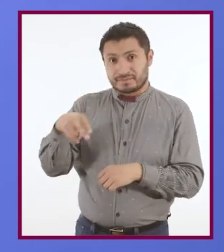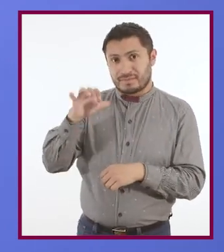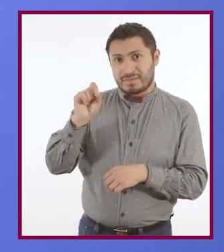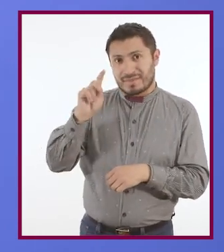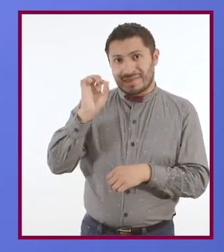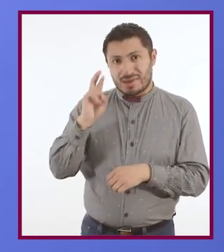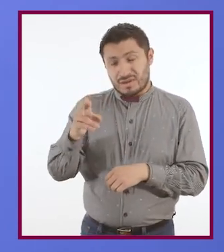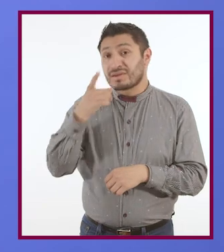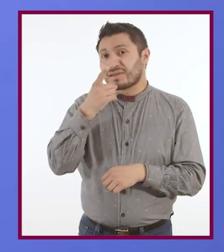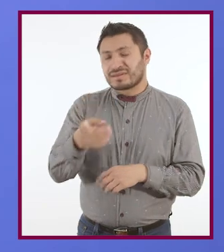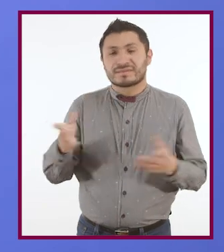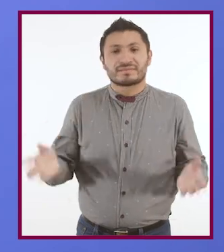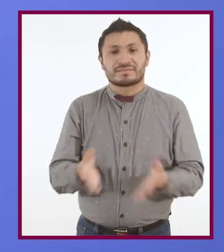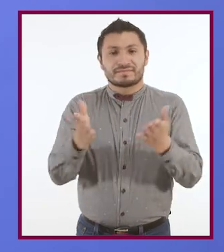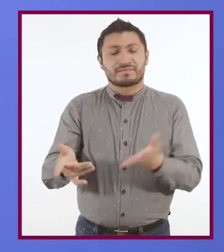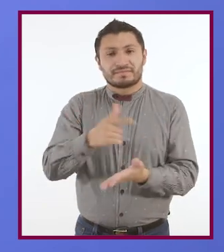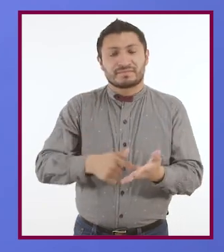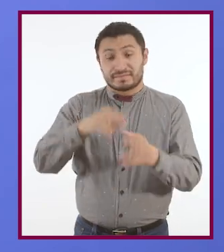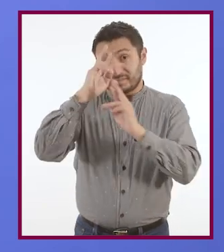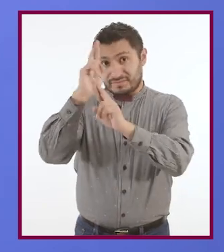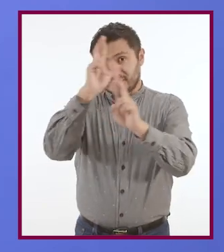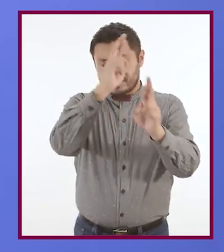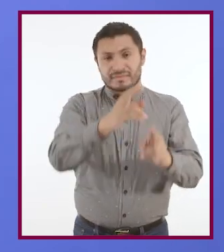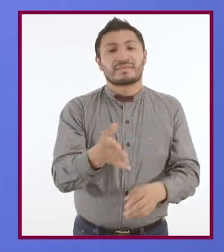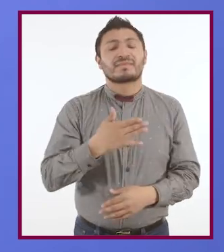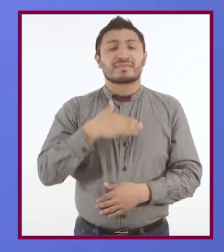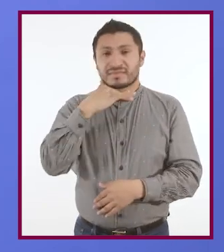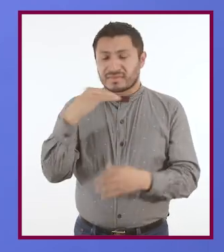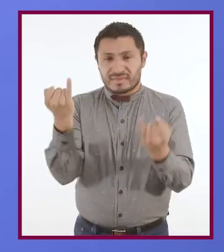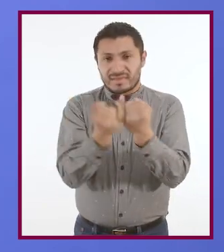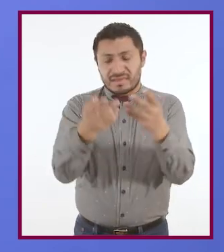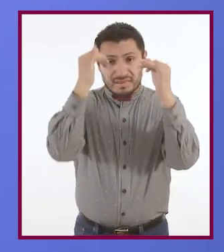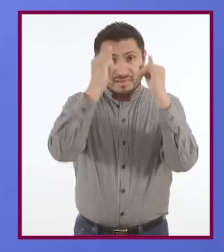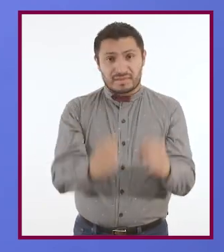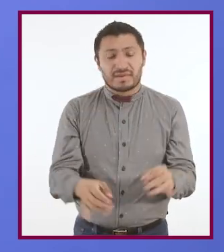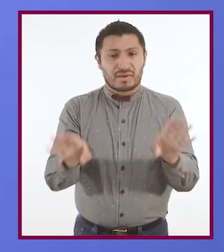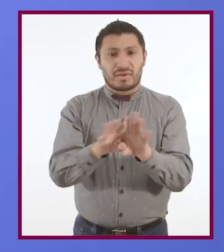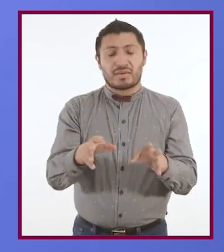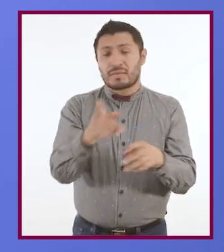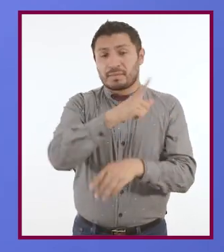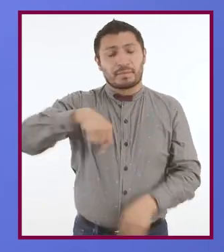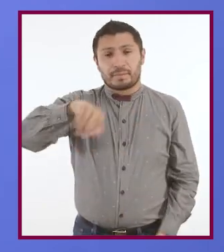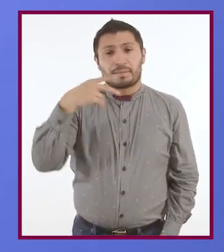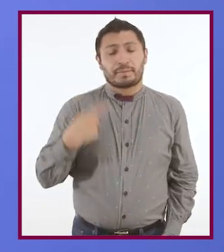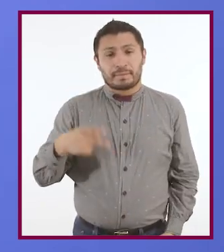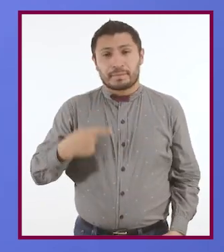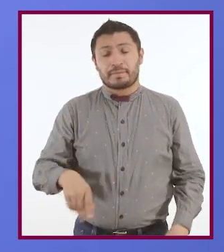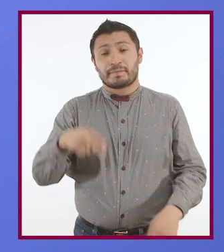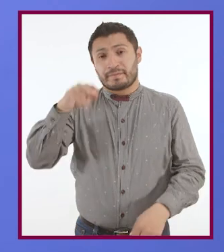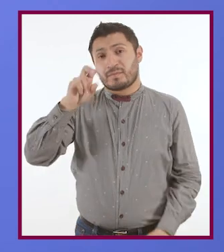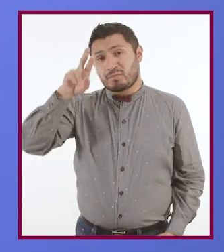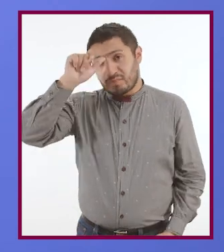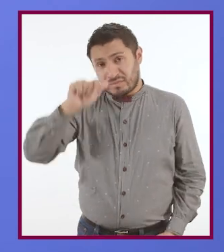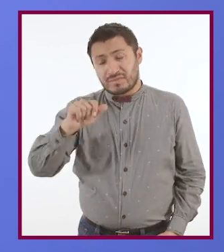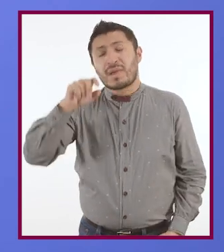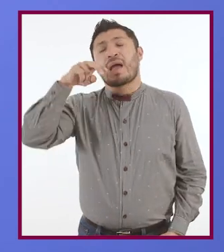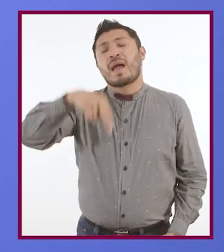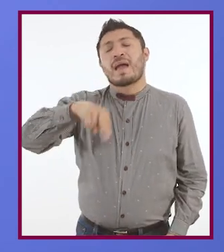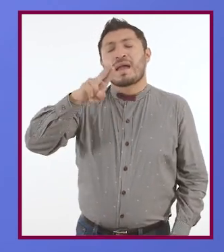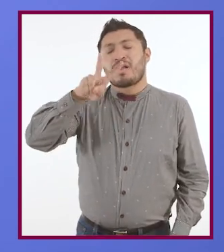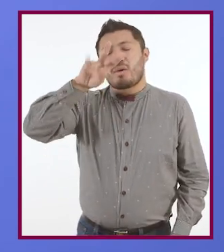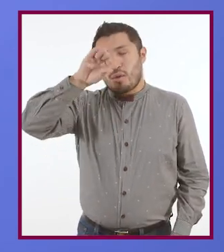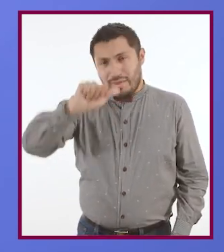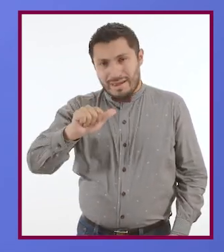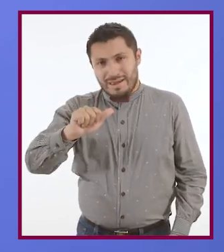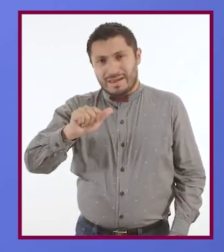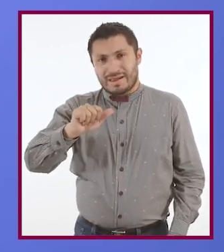Néstor nos invita a promover un ambiente de respeto y dignidad, tanto personal como ajena. Nubia nos invita a no